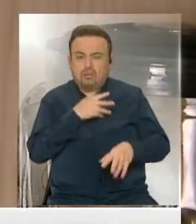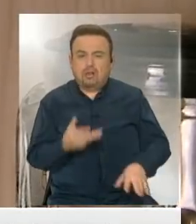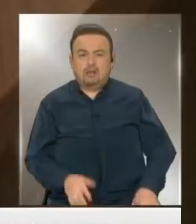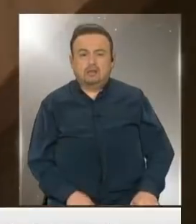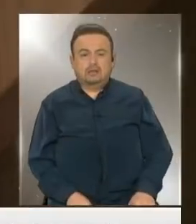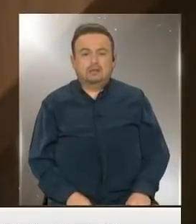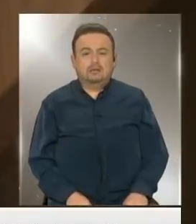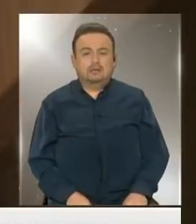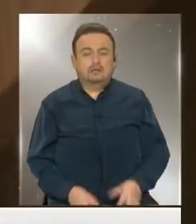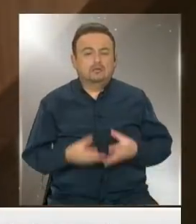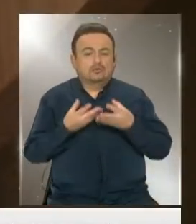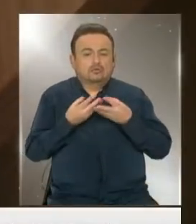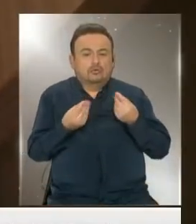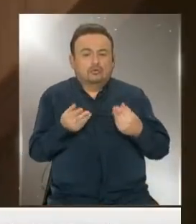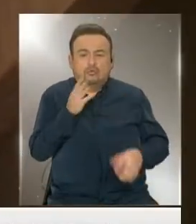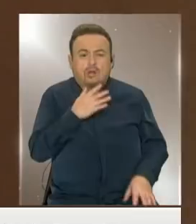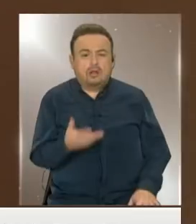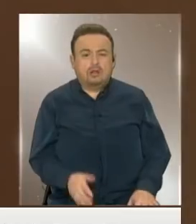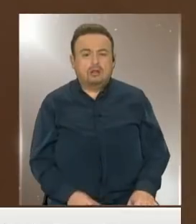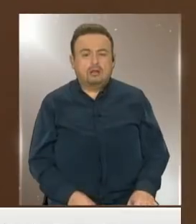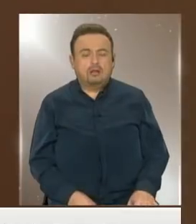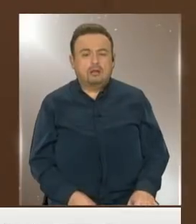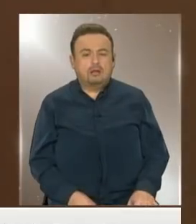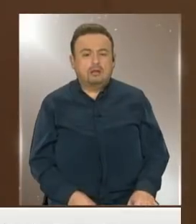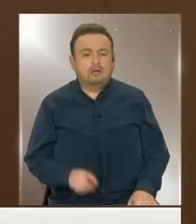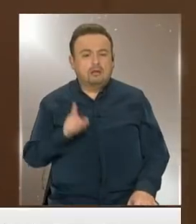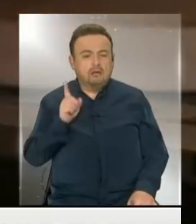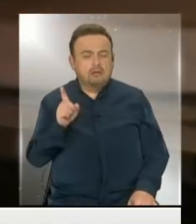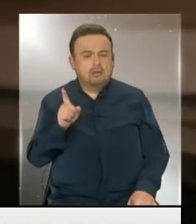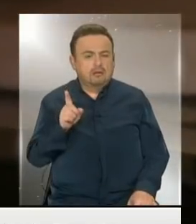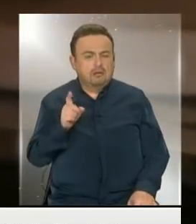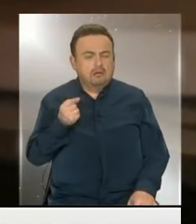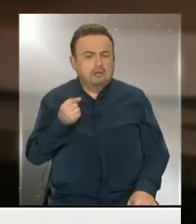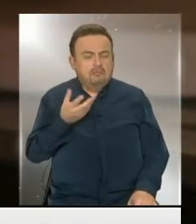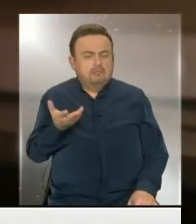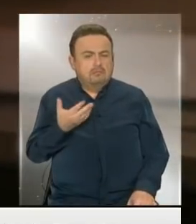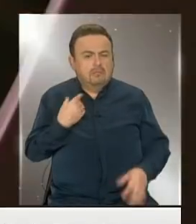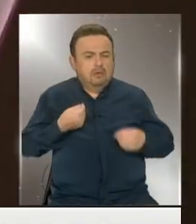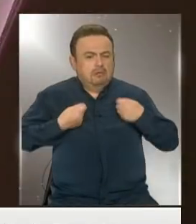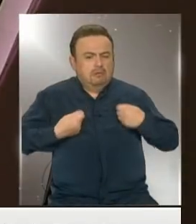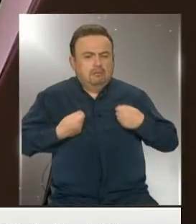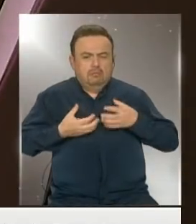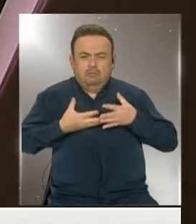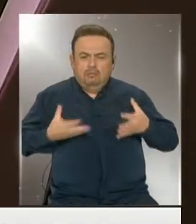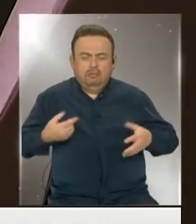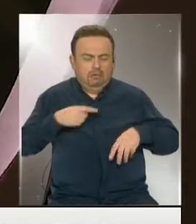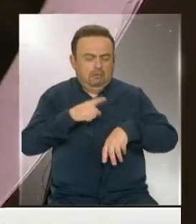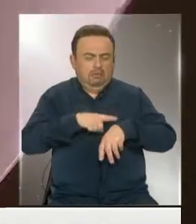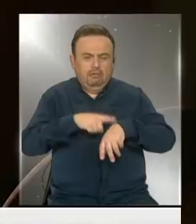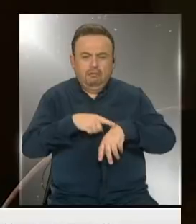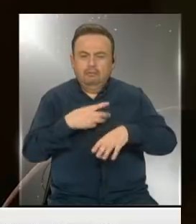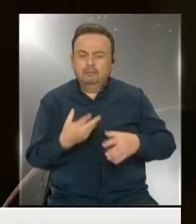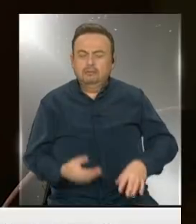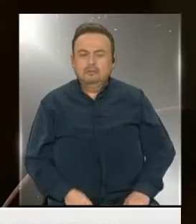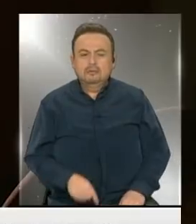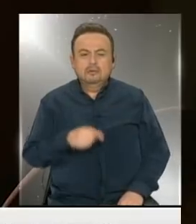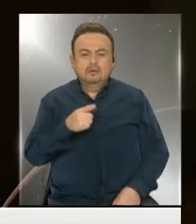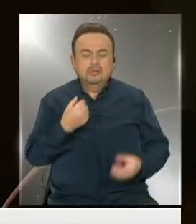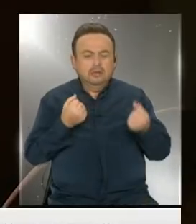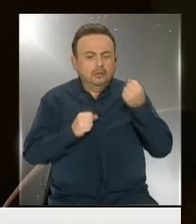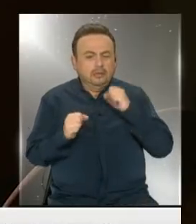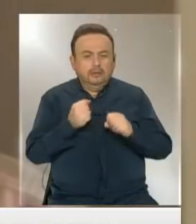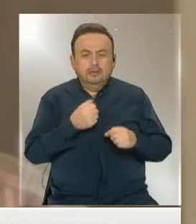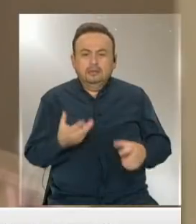hay solución, no se ha apretado la persona, he gastado como te digo tiempo, estrés,